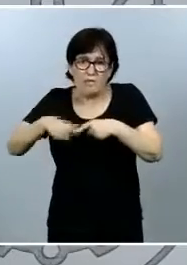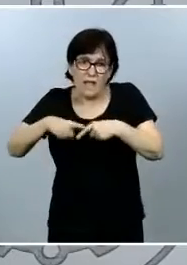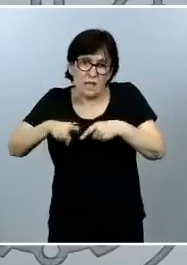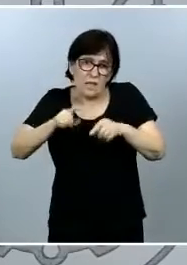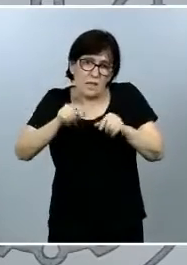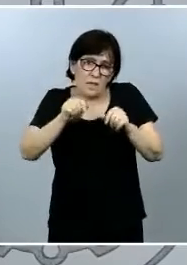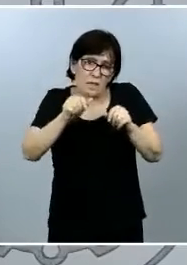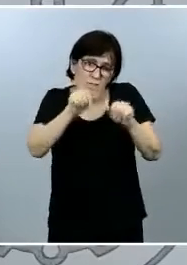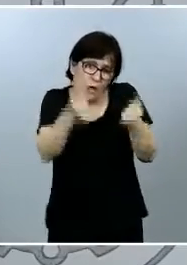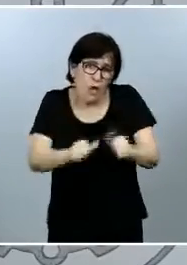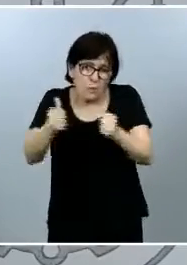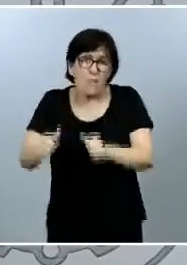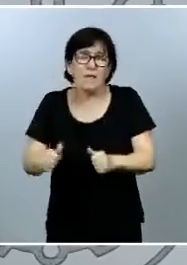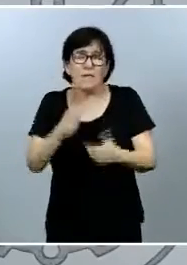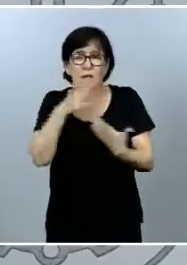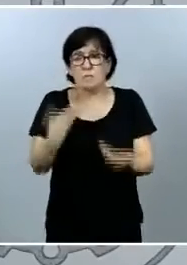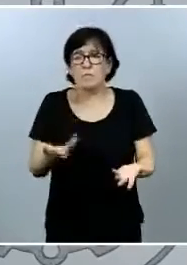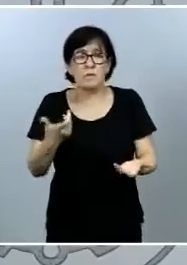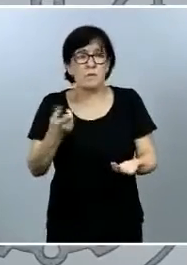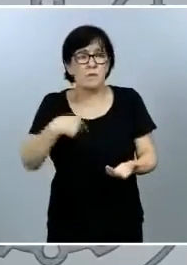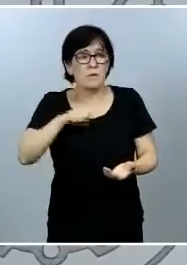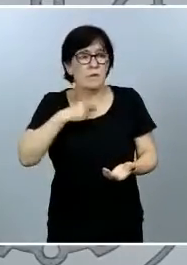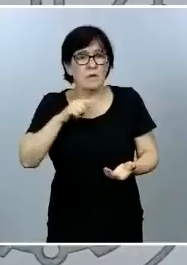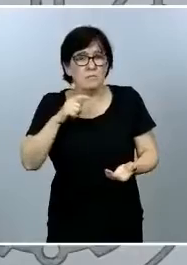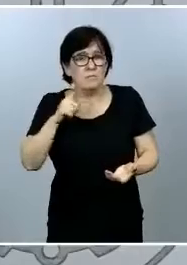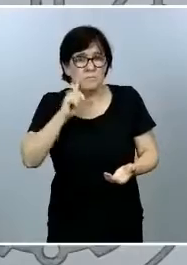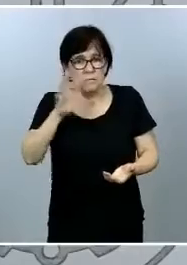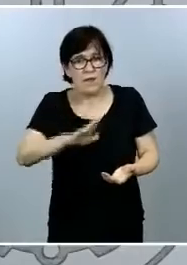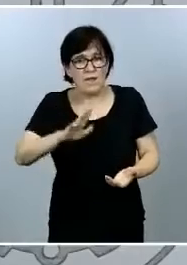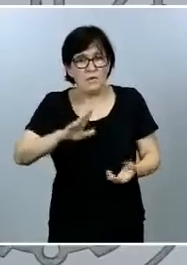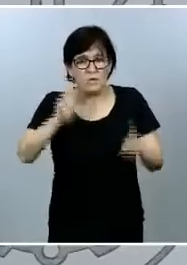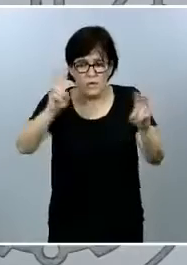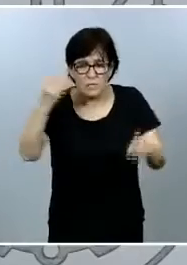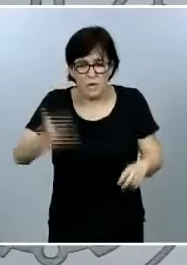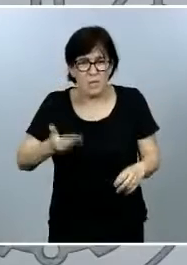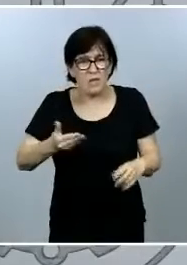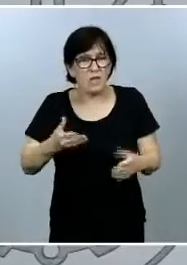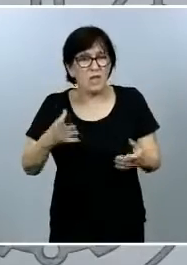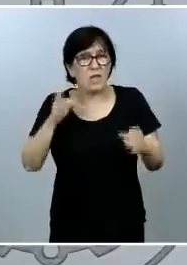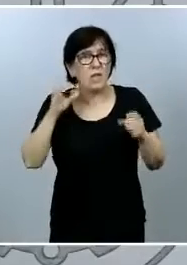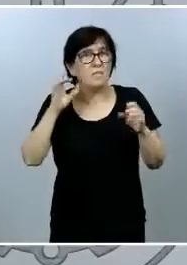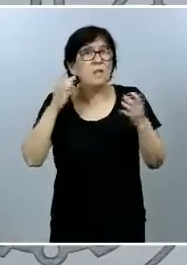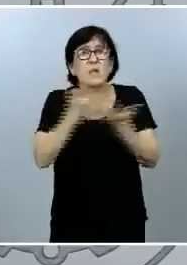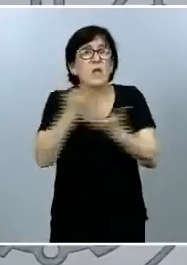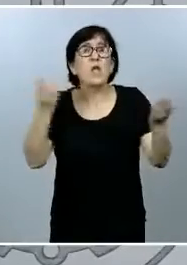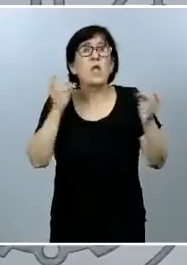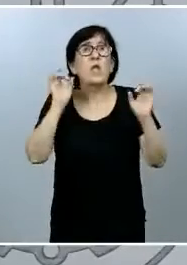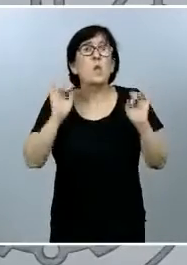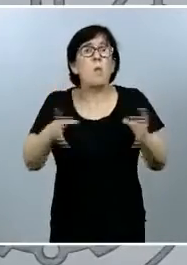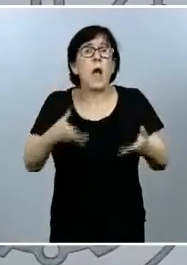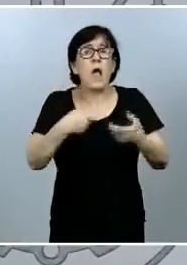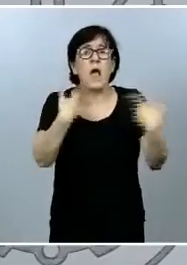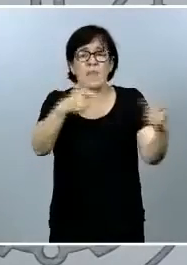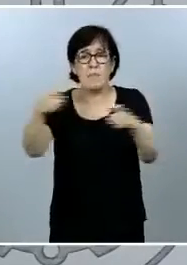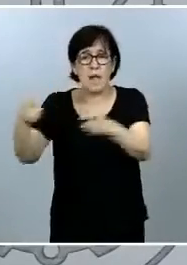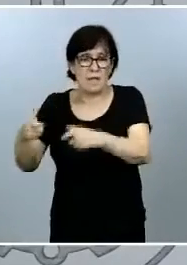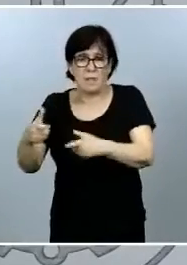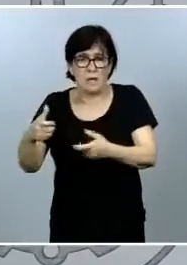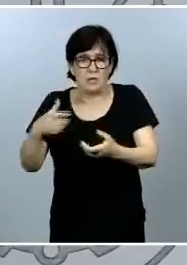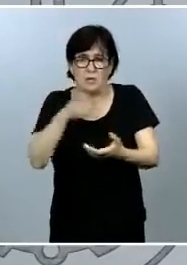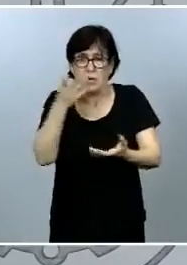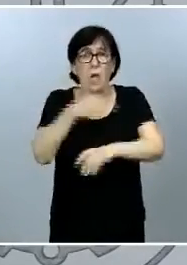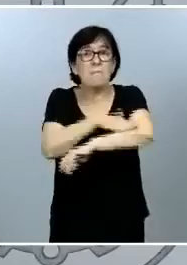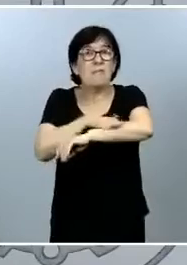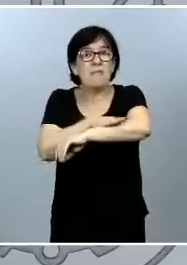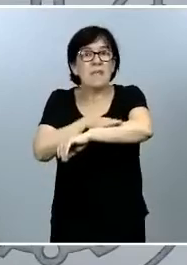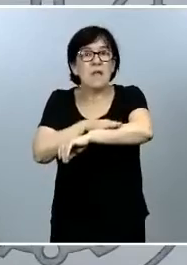por tanto me parece un tema importante porque eso ocurre en todos los departamentos no solo en el Ministerio del Interior y